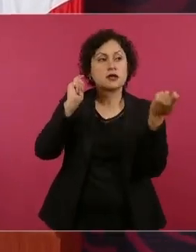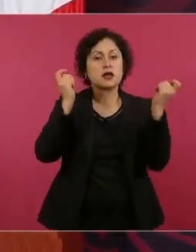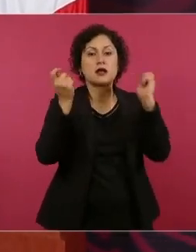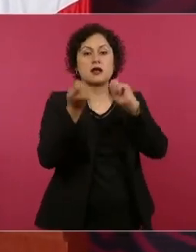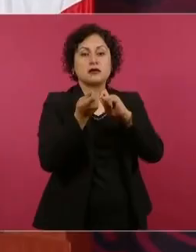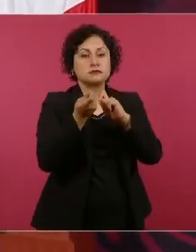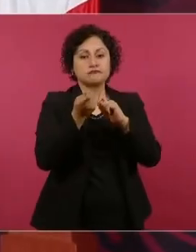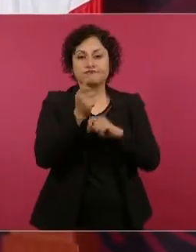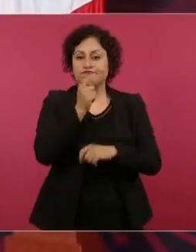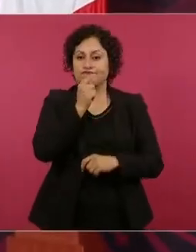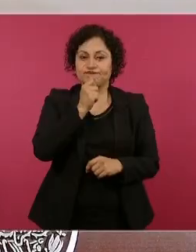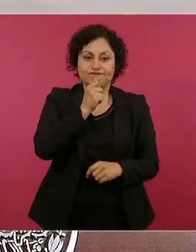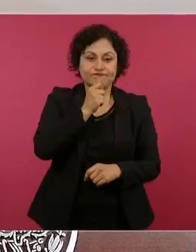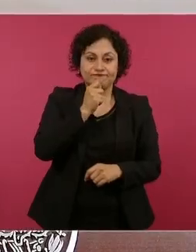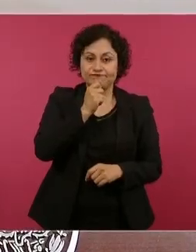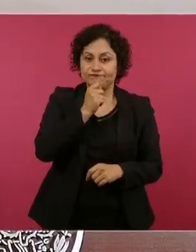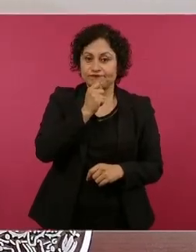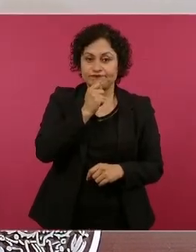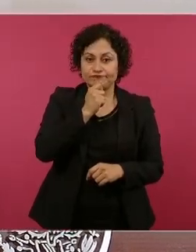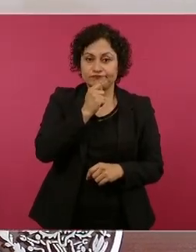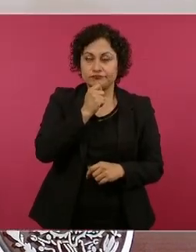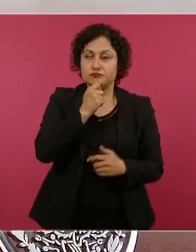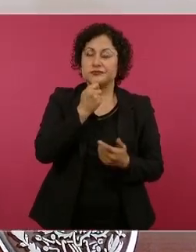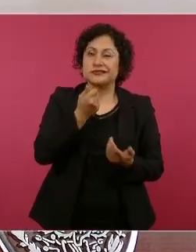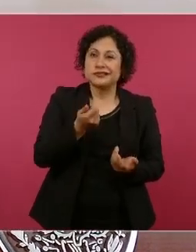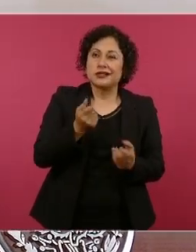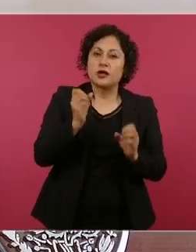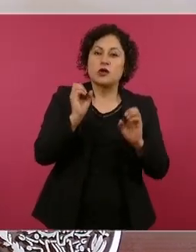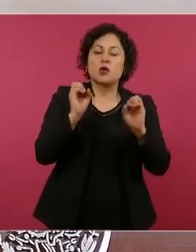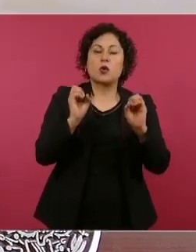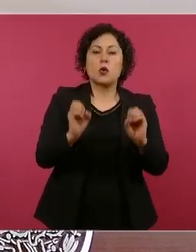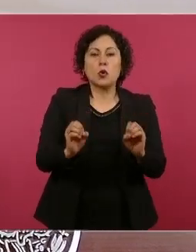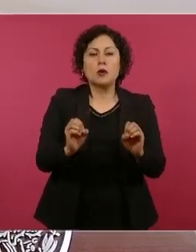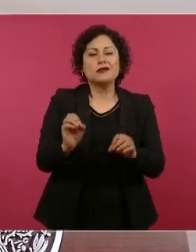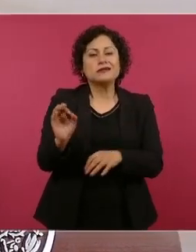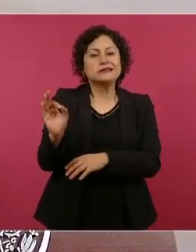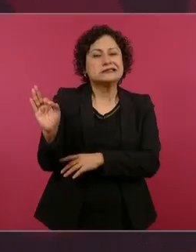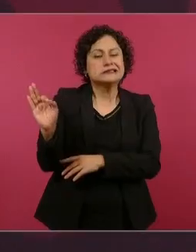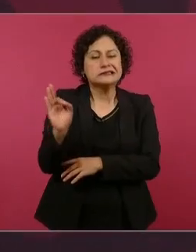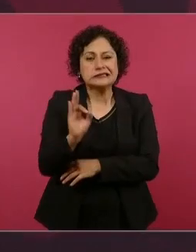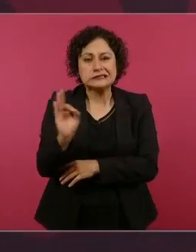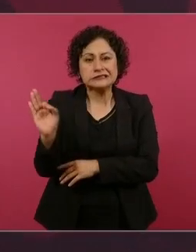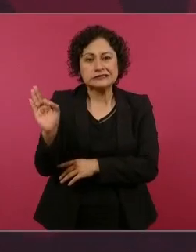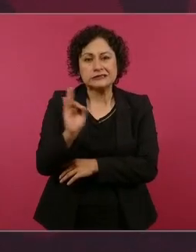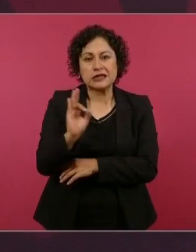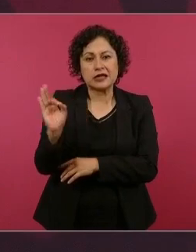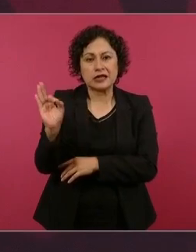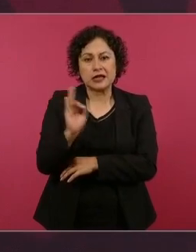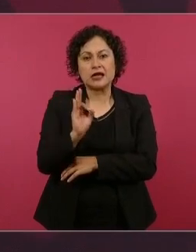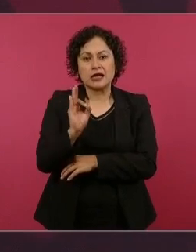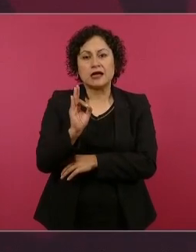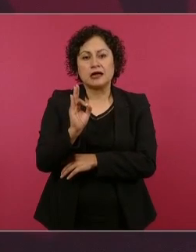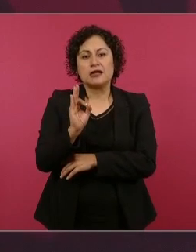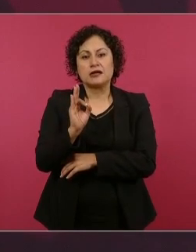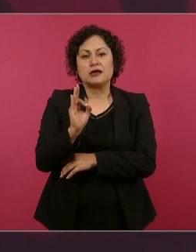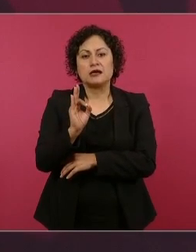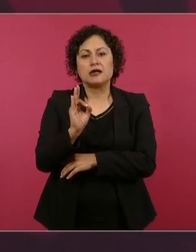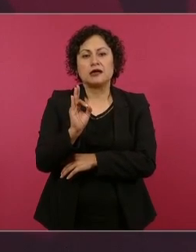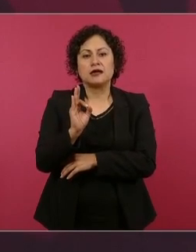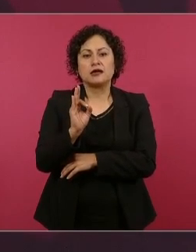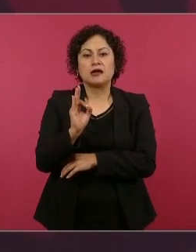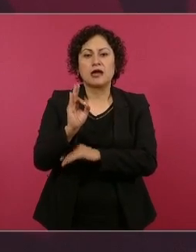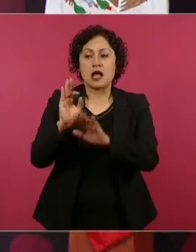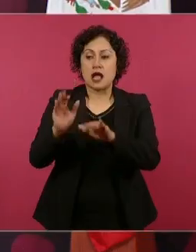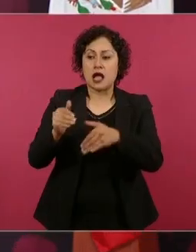o mantienen los mismos criterios de política exterior